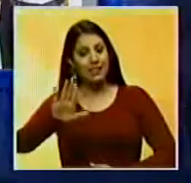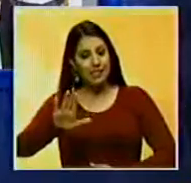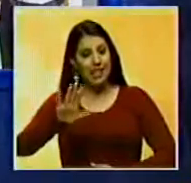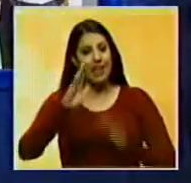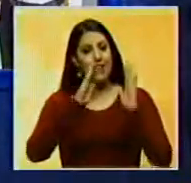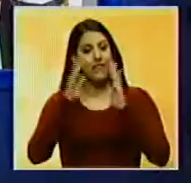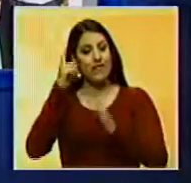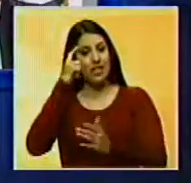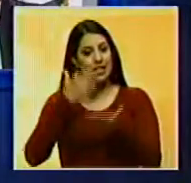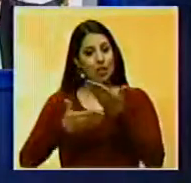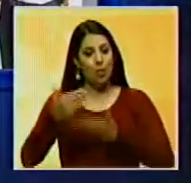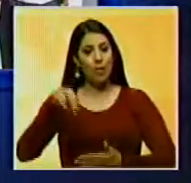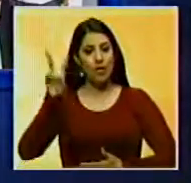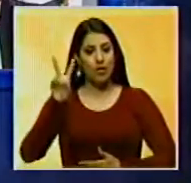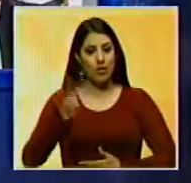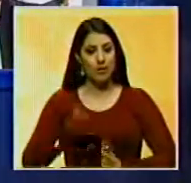Agenda Económica Bolivariana.